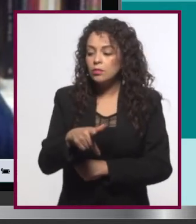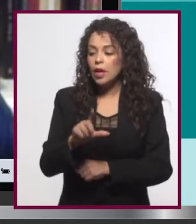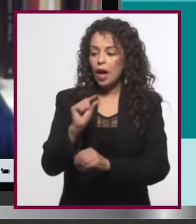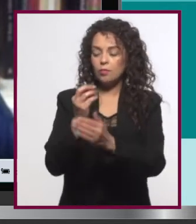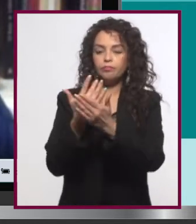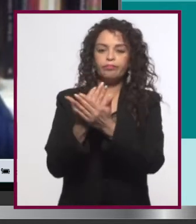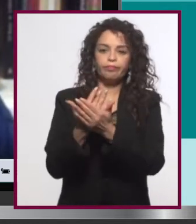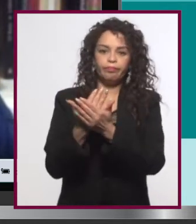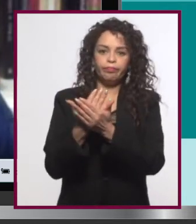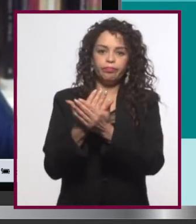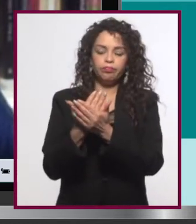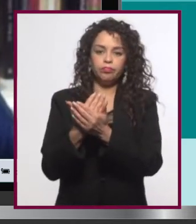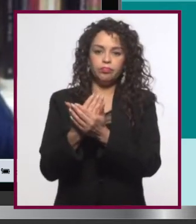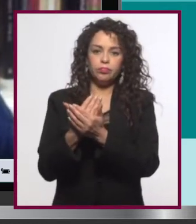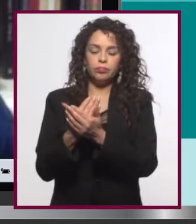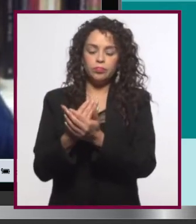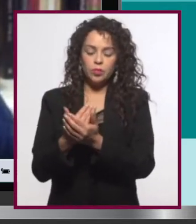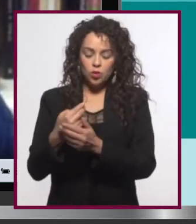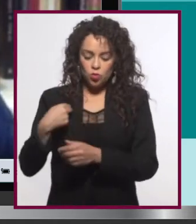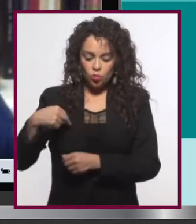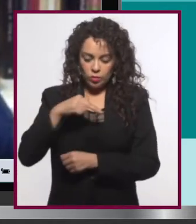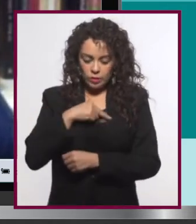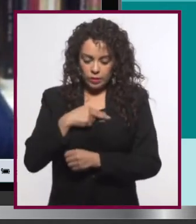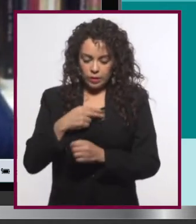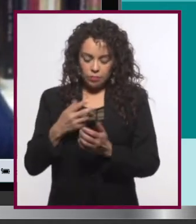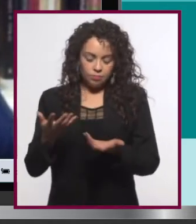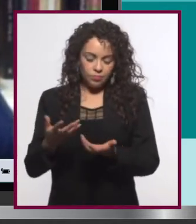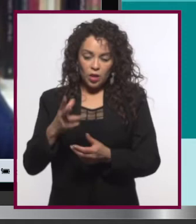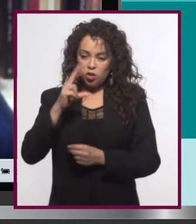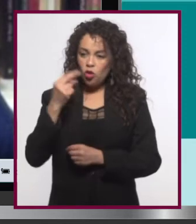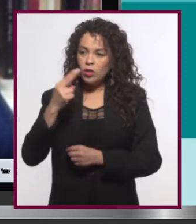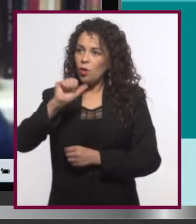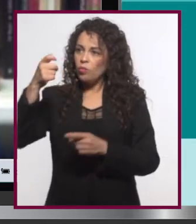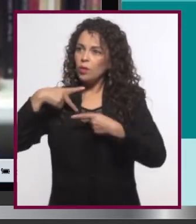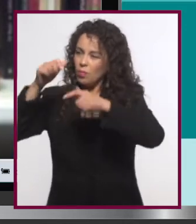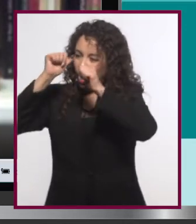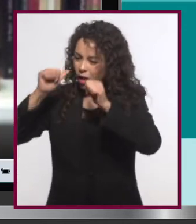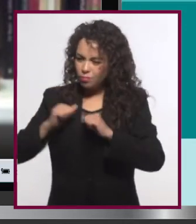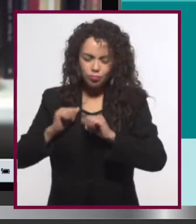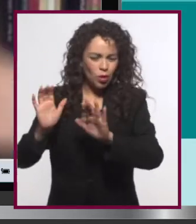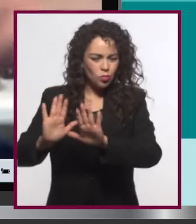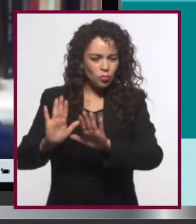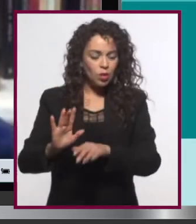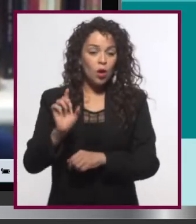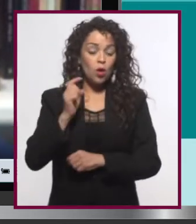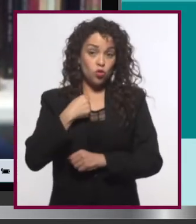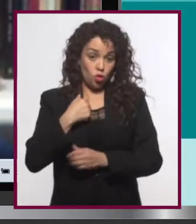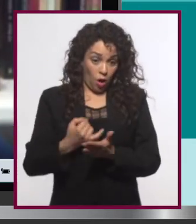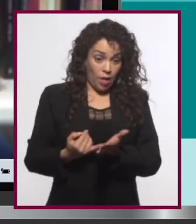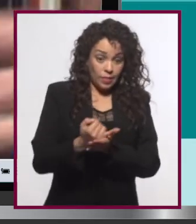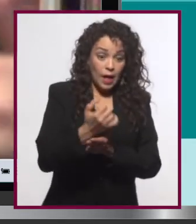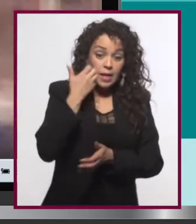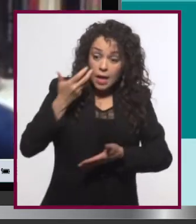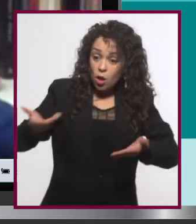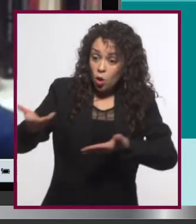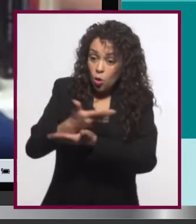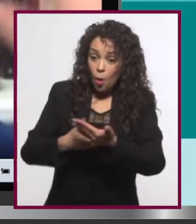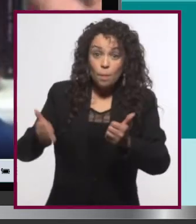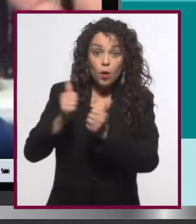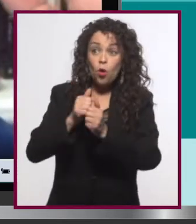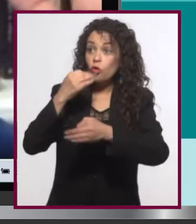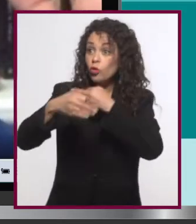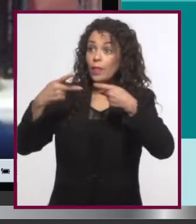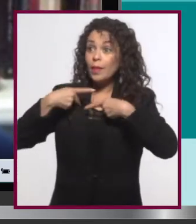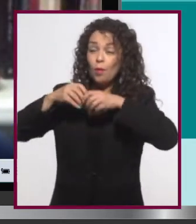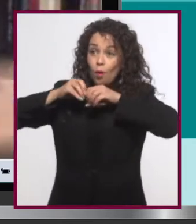estar un poco con nosotros mismos y no buscando la atención de otras personas. Pero si uno decide, quiero compartir esto con el mundo,